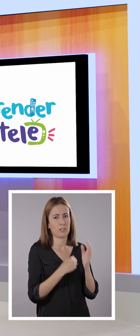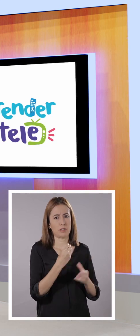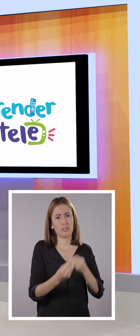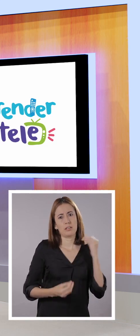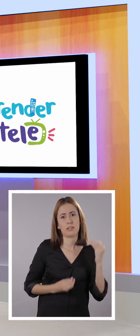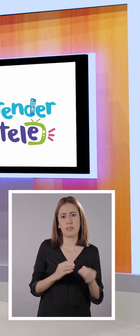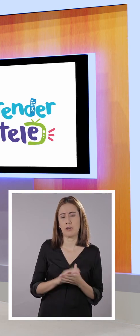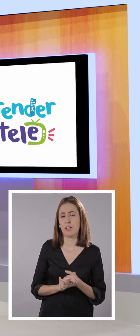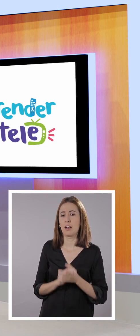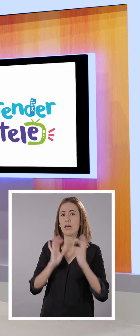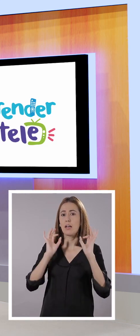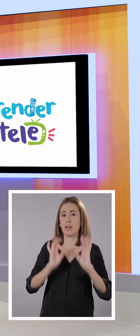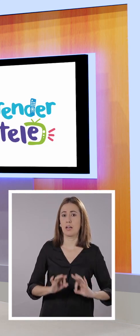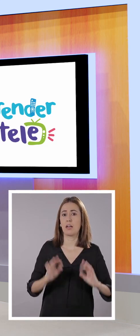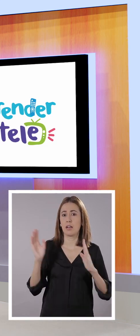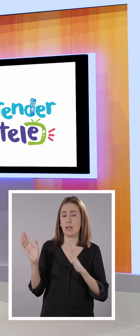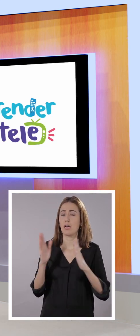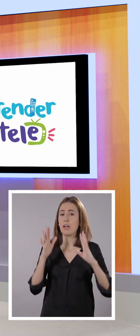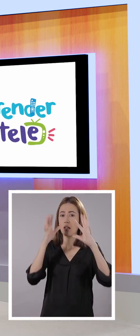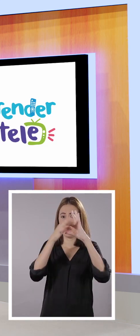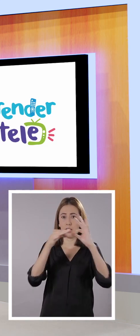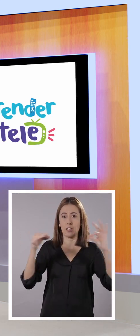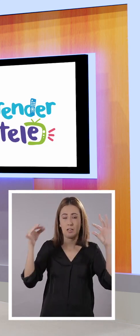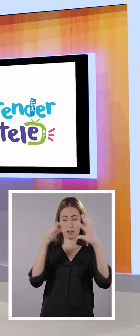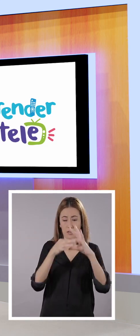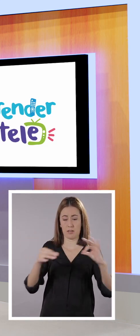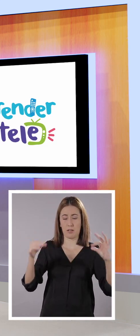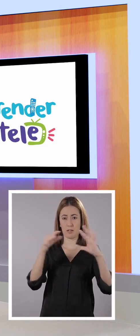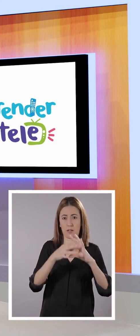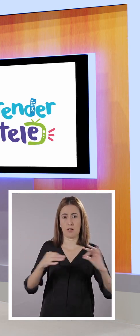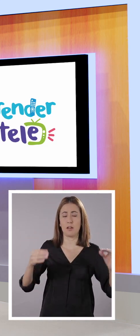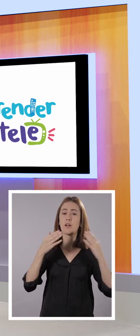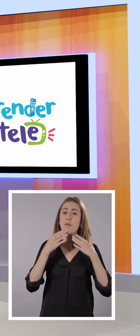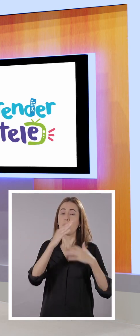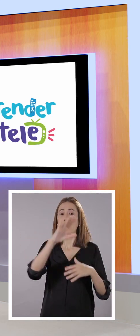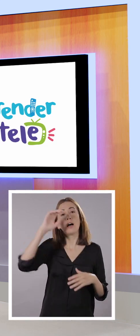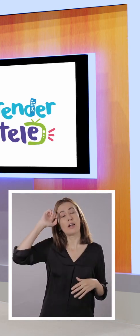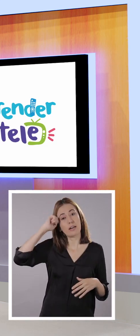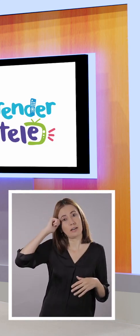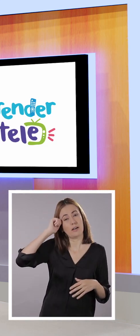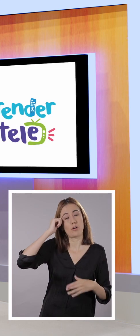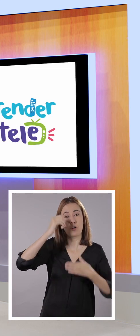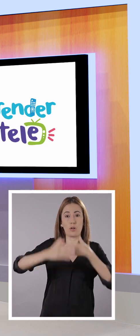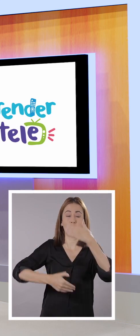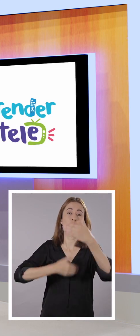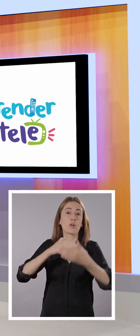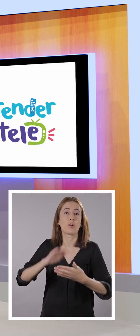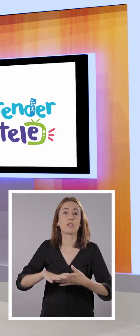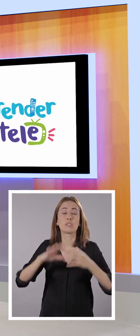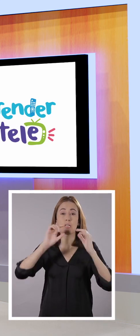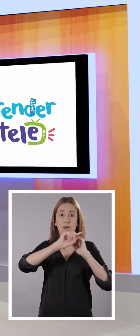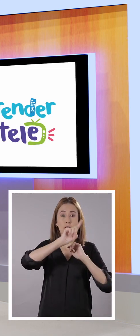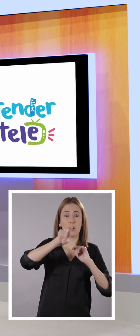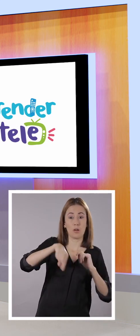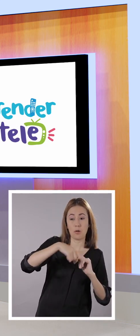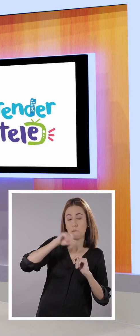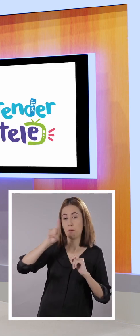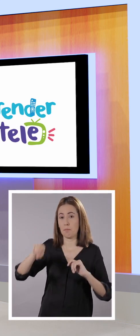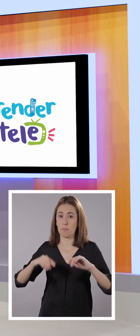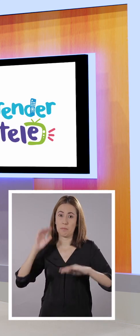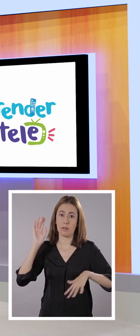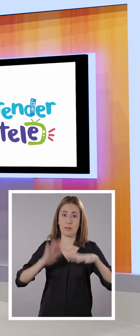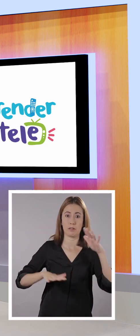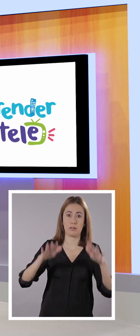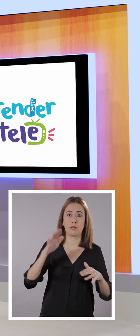incompletas. Así es. Precisamente, deje así para recordar que debemos usar correctamente la